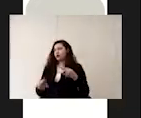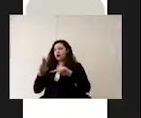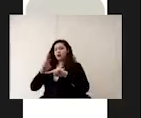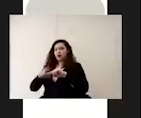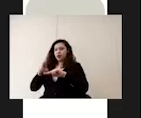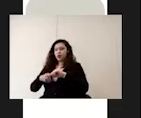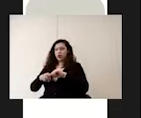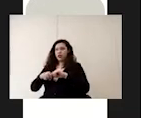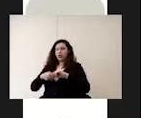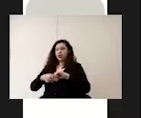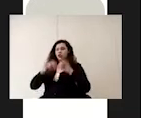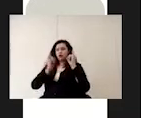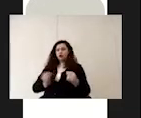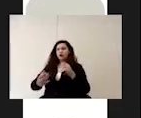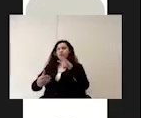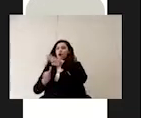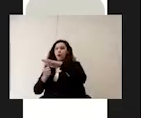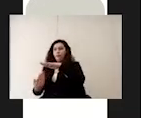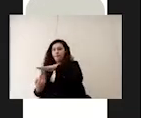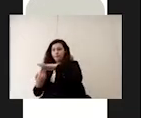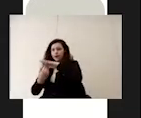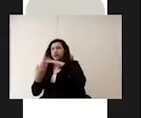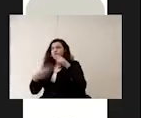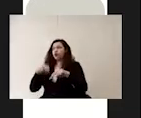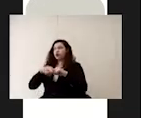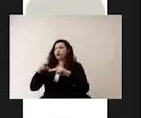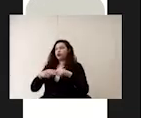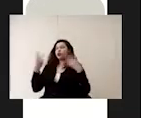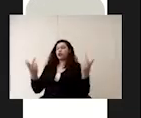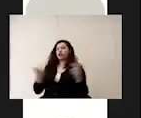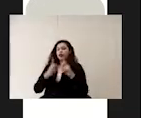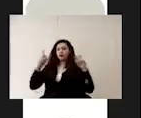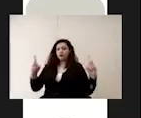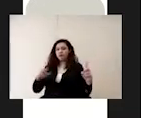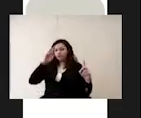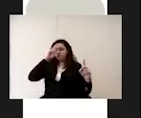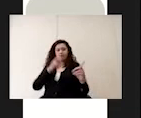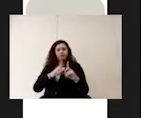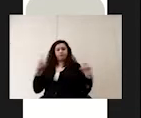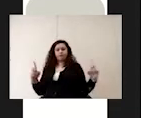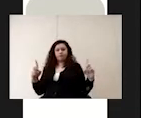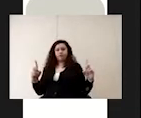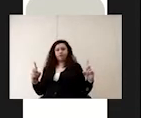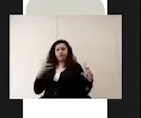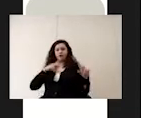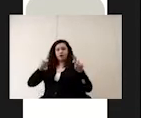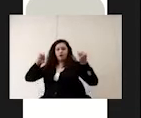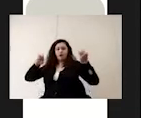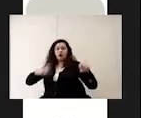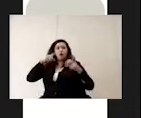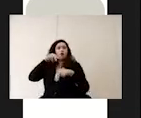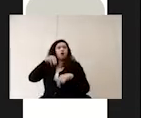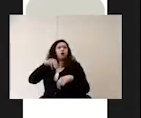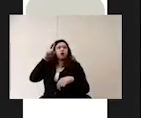o las mesas o las bancas respeten la sana distancia es decir que se encuentren al menos a metro y medio de